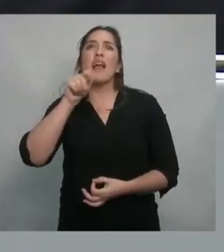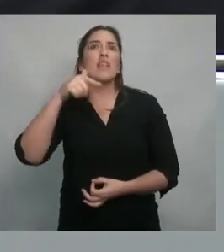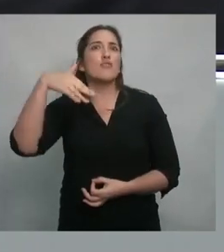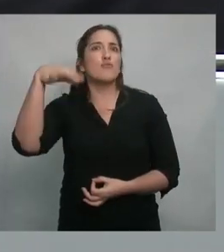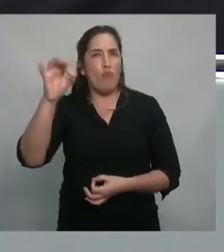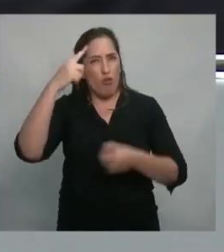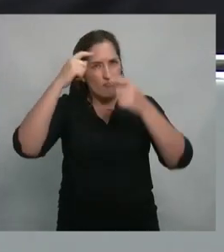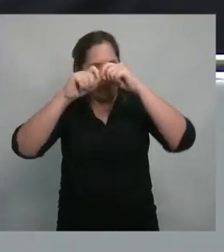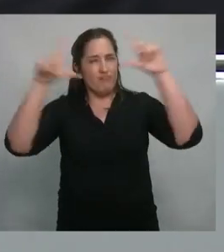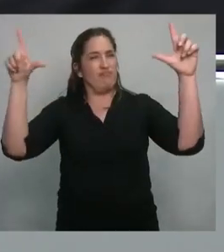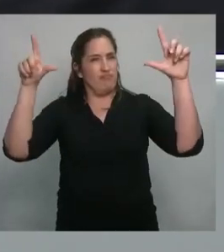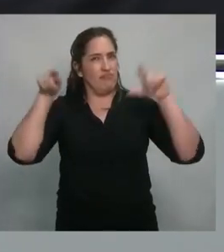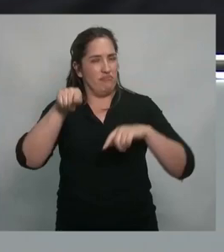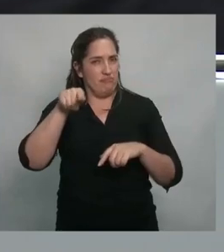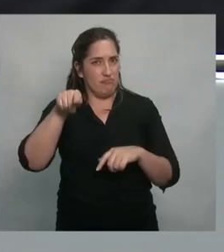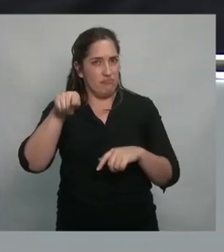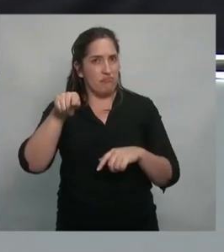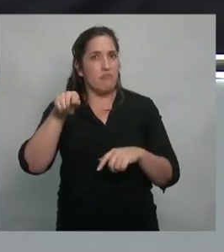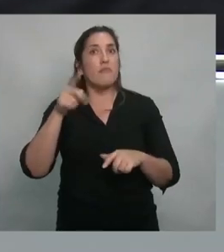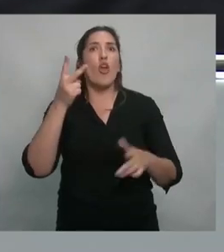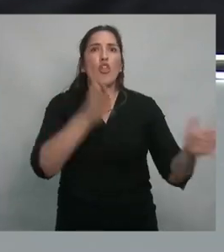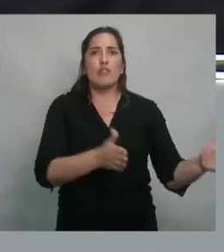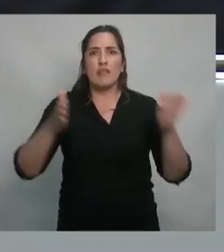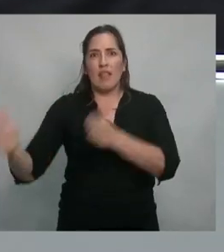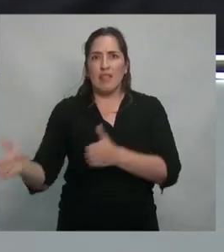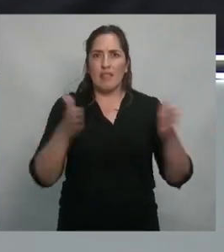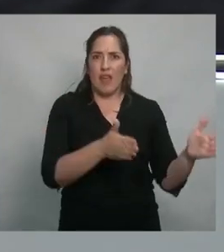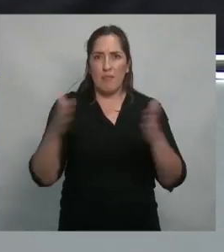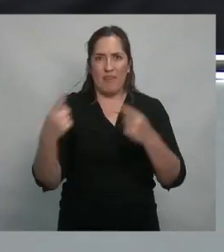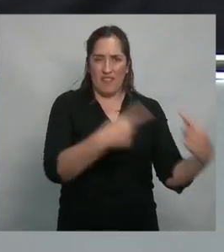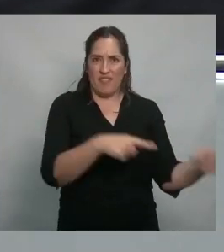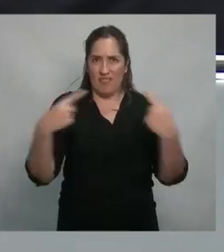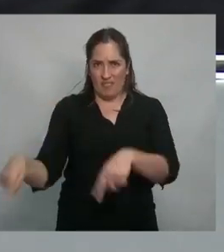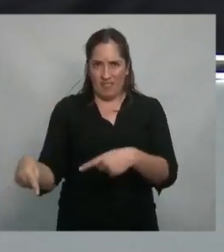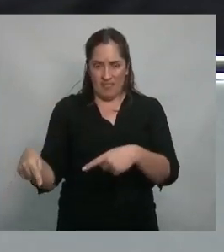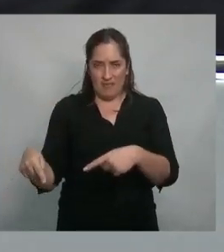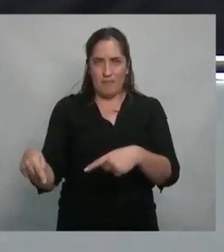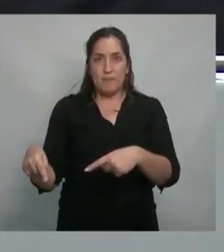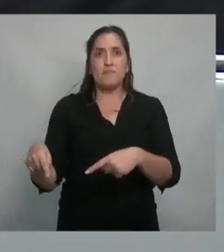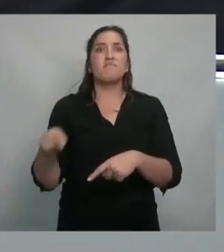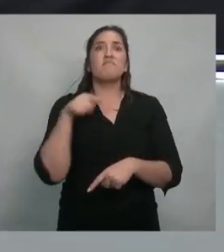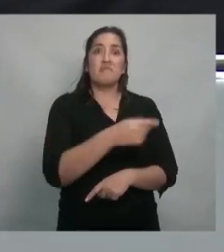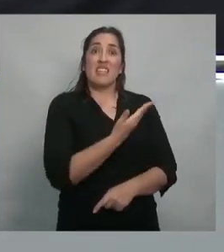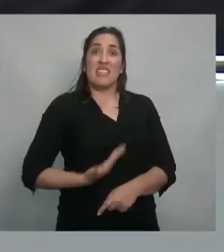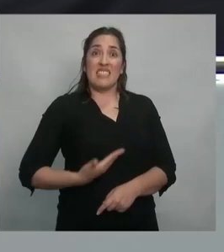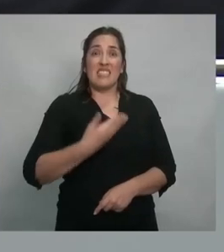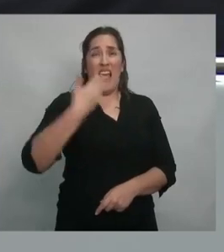diferentes y determinantes para esas construcciones. El Estado de bienestar